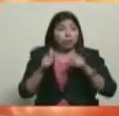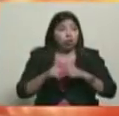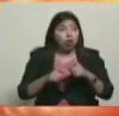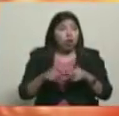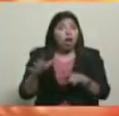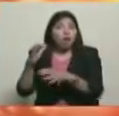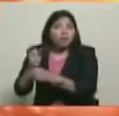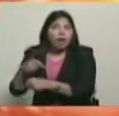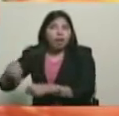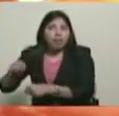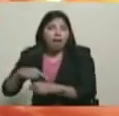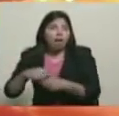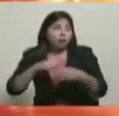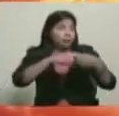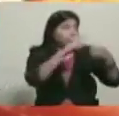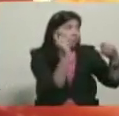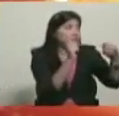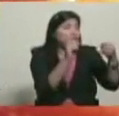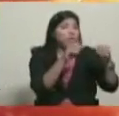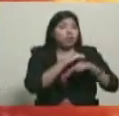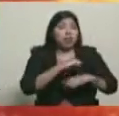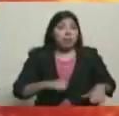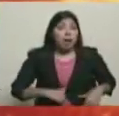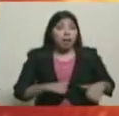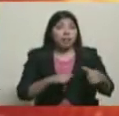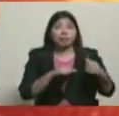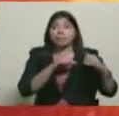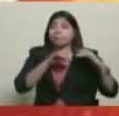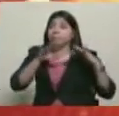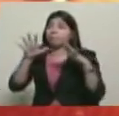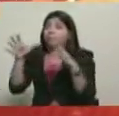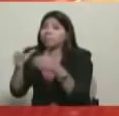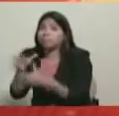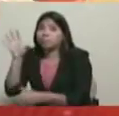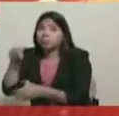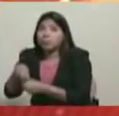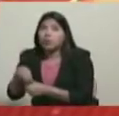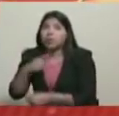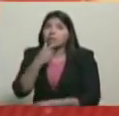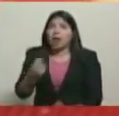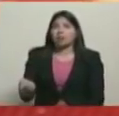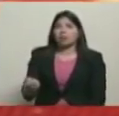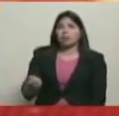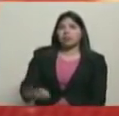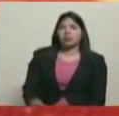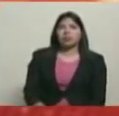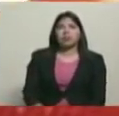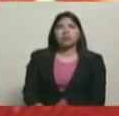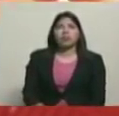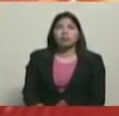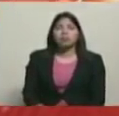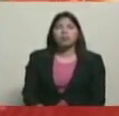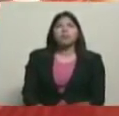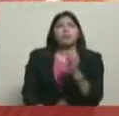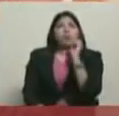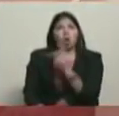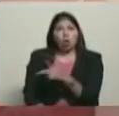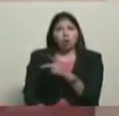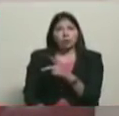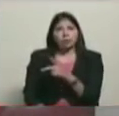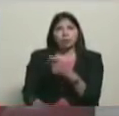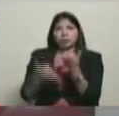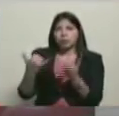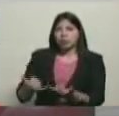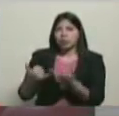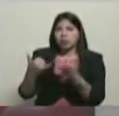excompañeros de la Fuerza Armada que decidieron agarrar el camino de la facilidad. Nos informan que también se han incorporado